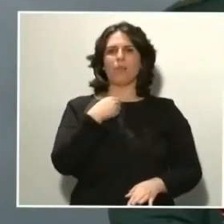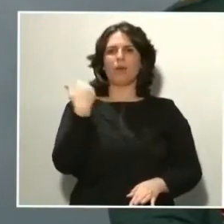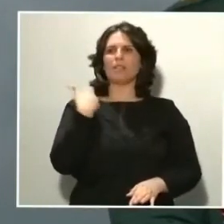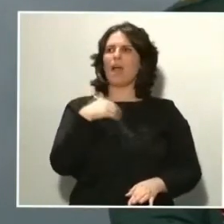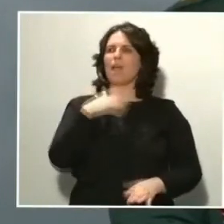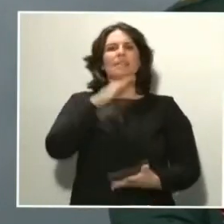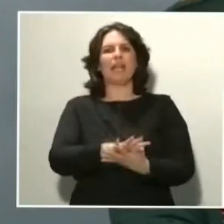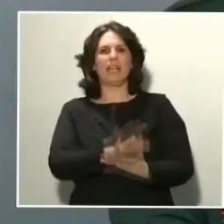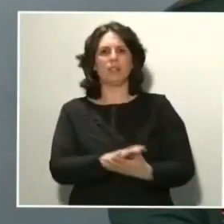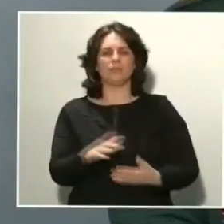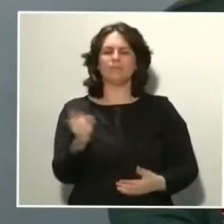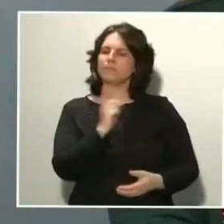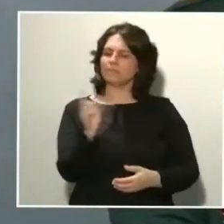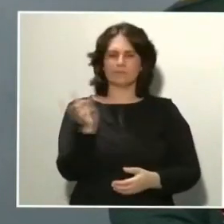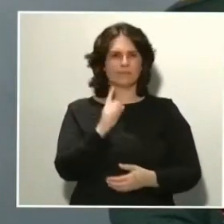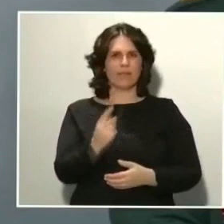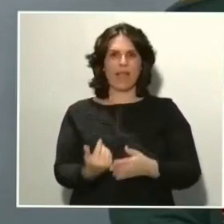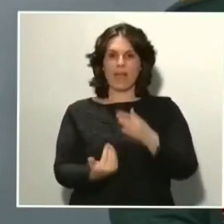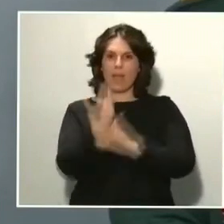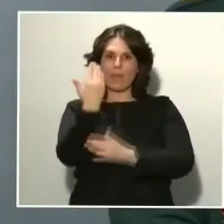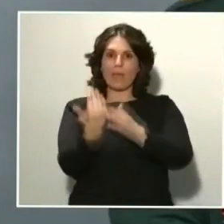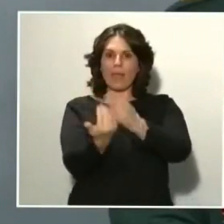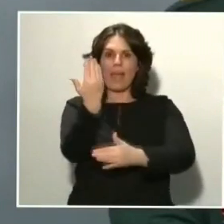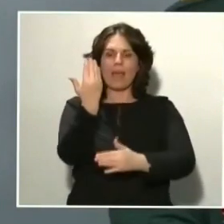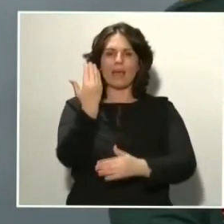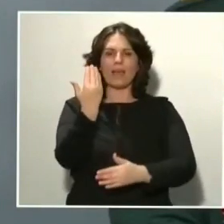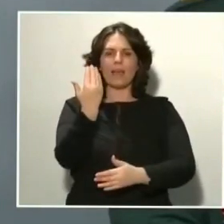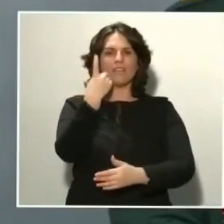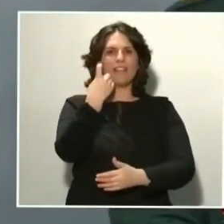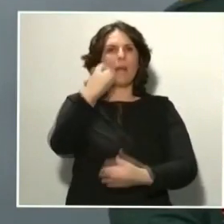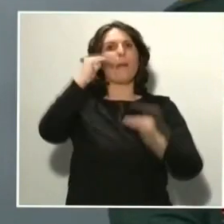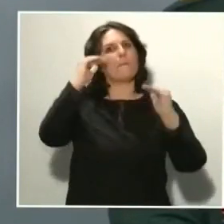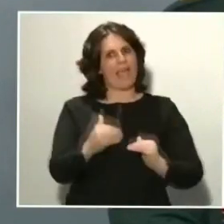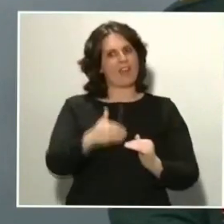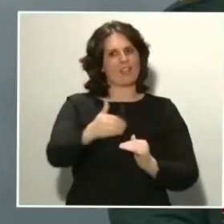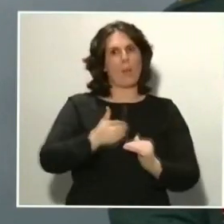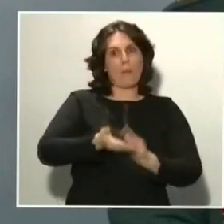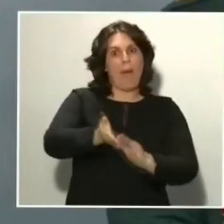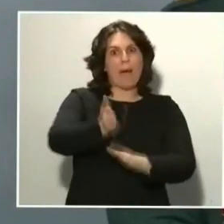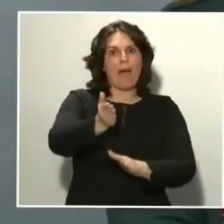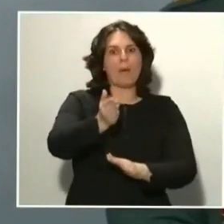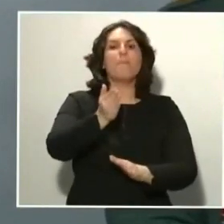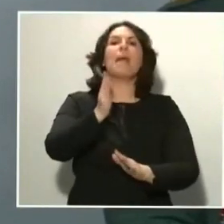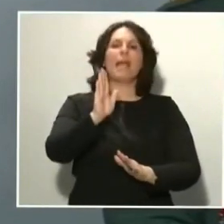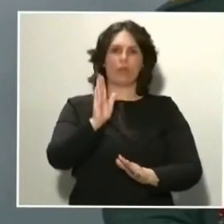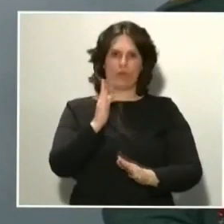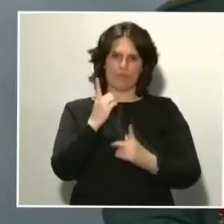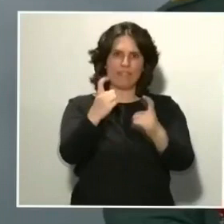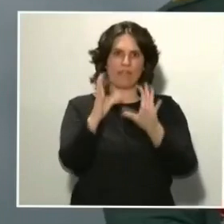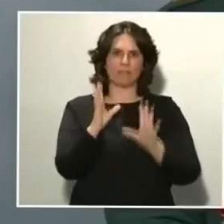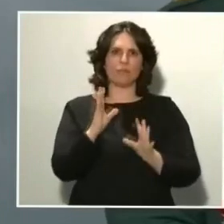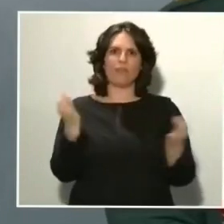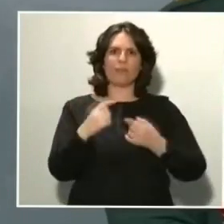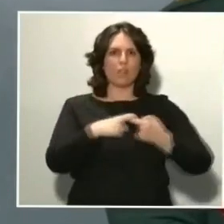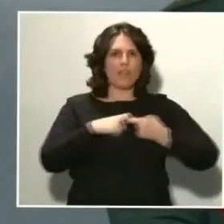Cada día que pasa es un día menos, pero también un día más. Y, desde luego, tenemos que pensar y ser solidarios y pensar en los demás.